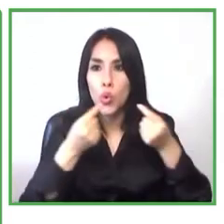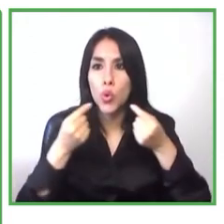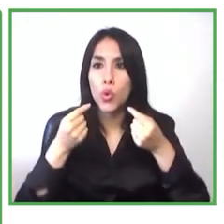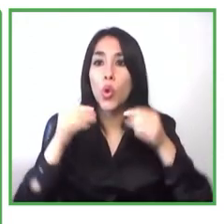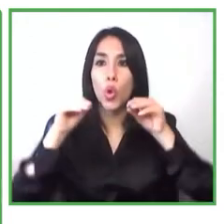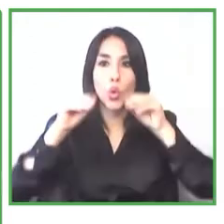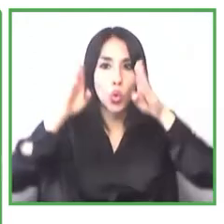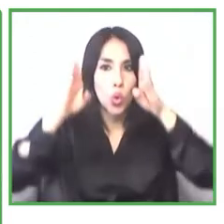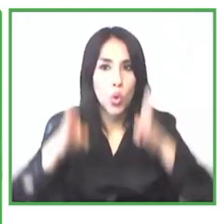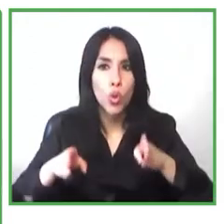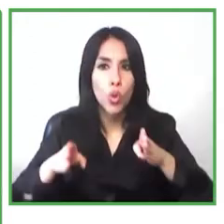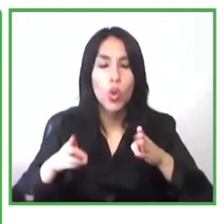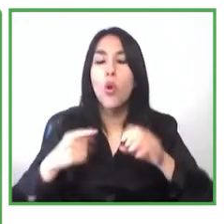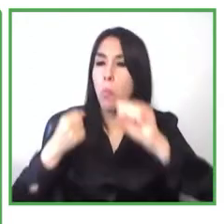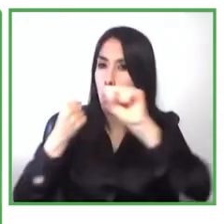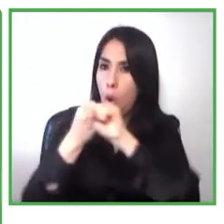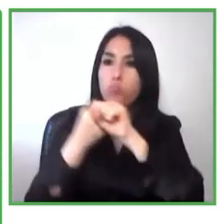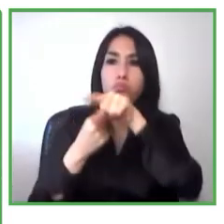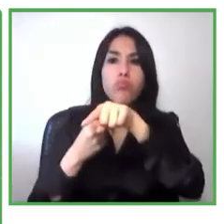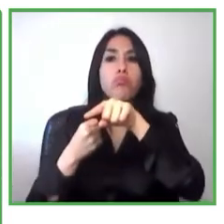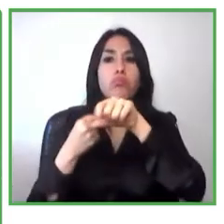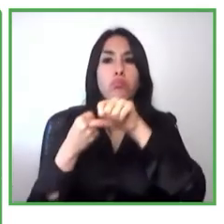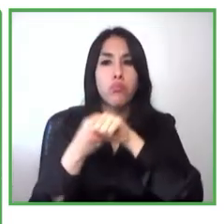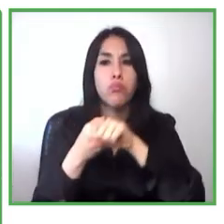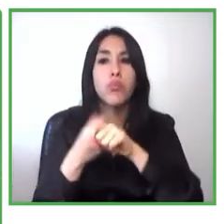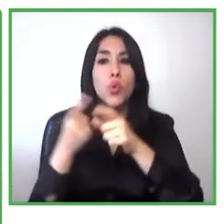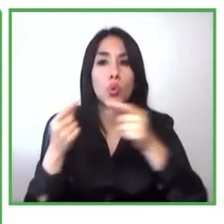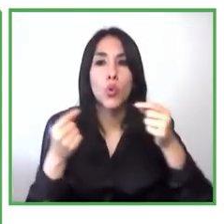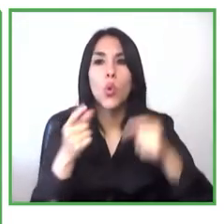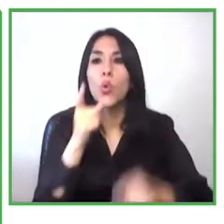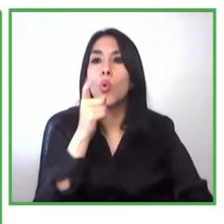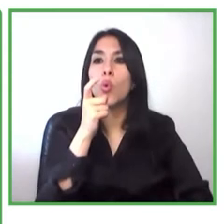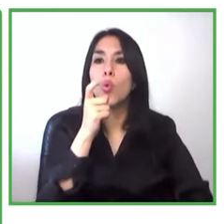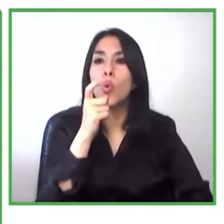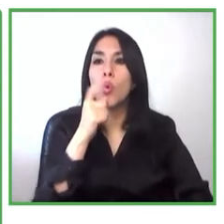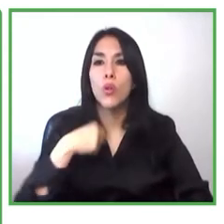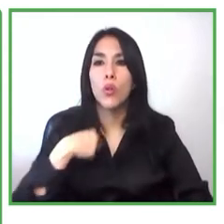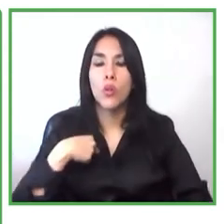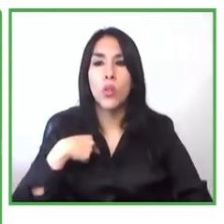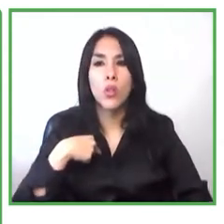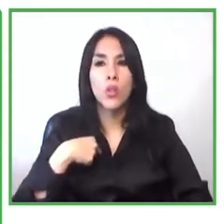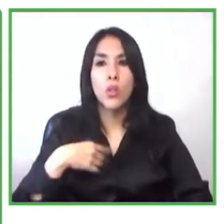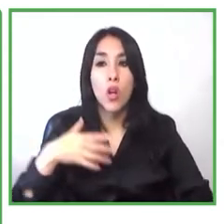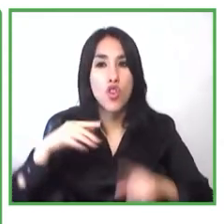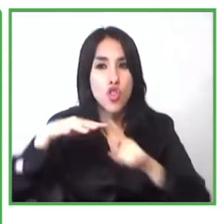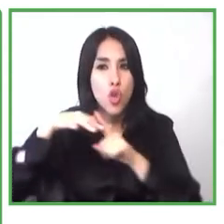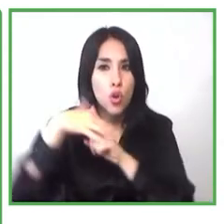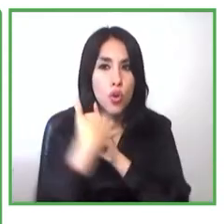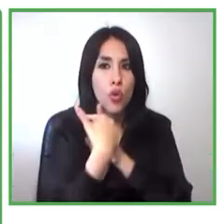además tenemos una red social y comunidad de exalumnos en donde los conectamos